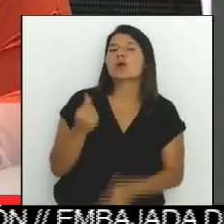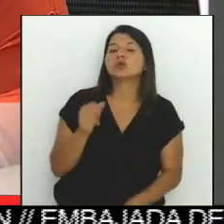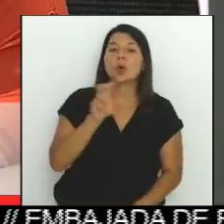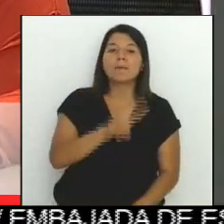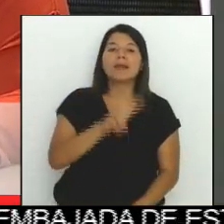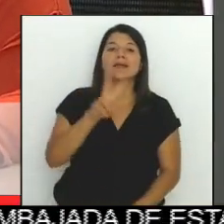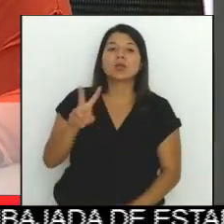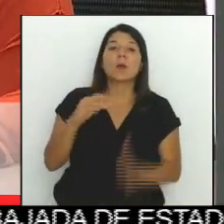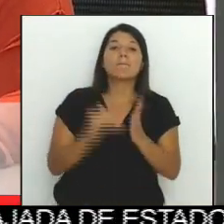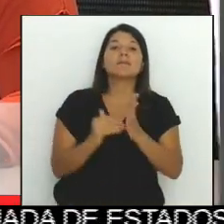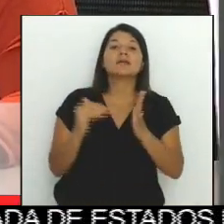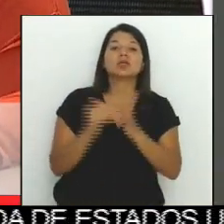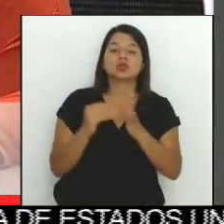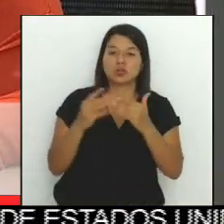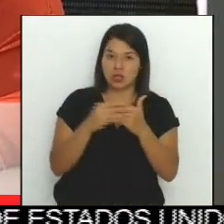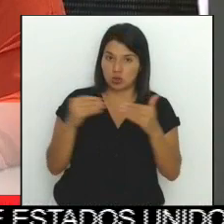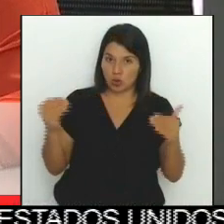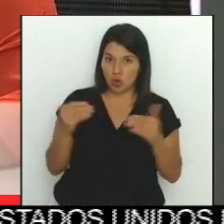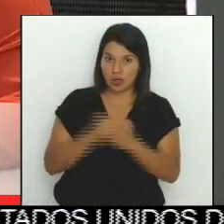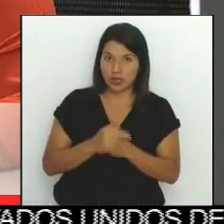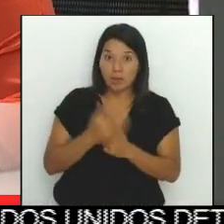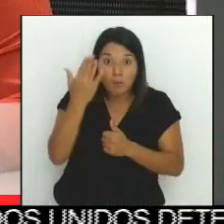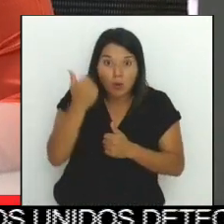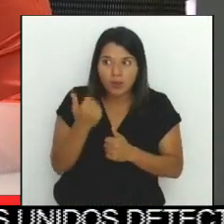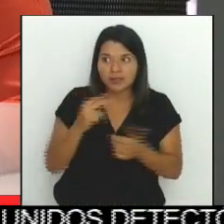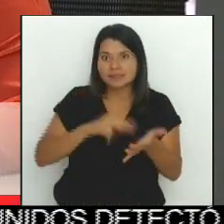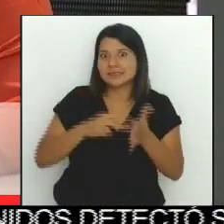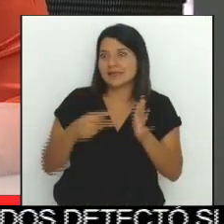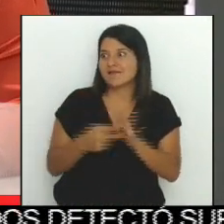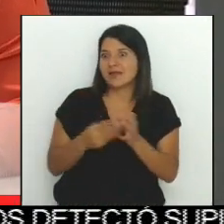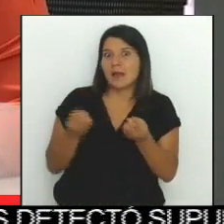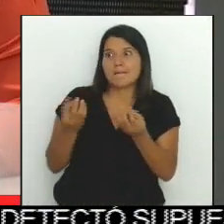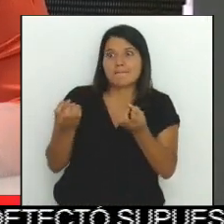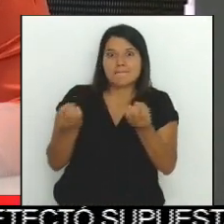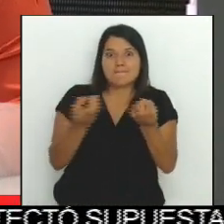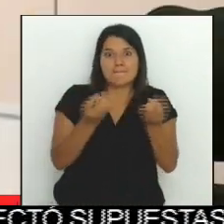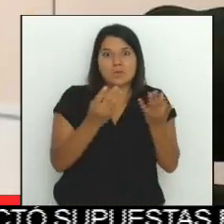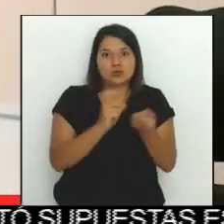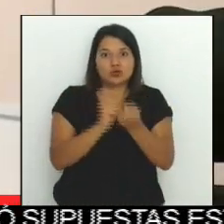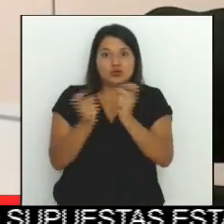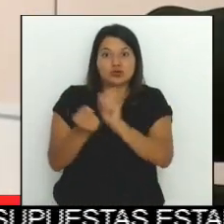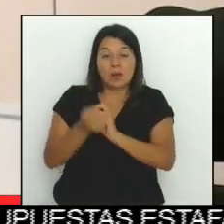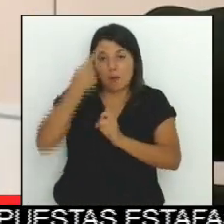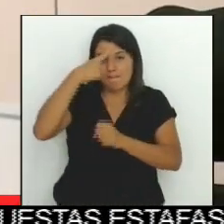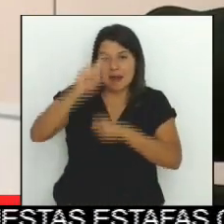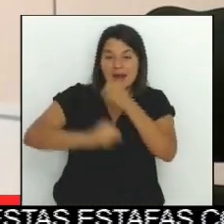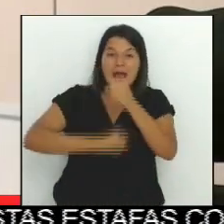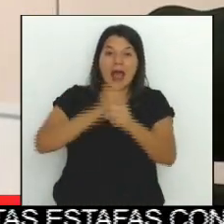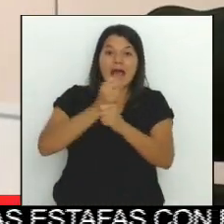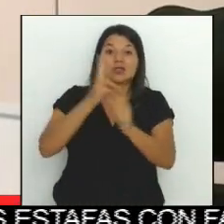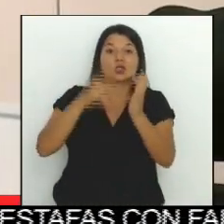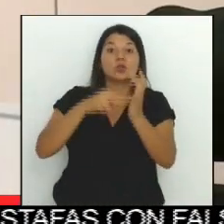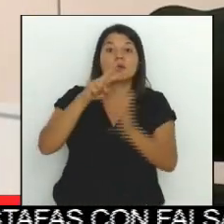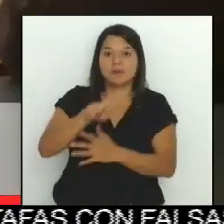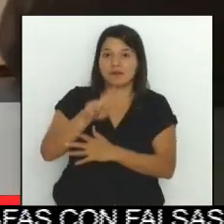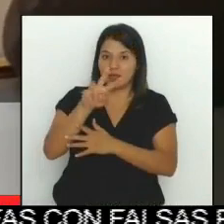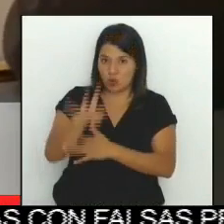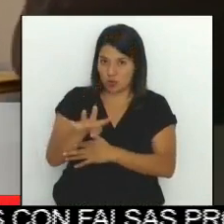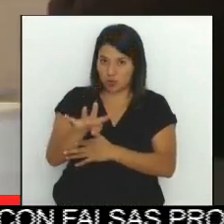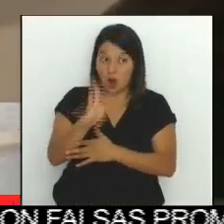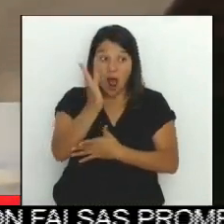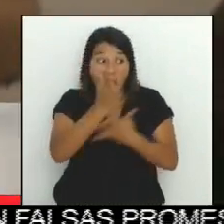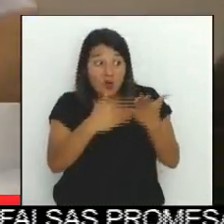dólares. Debido a todos los cambios que se pretenden hacer, para el 2024 se abandonará una serie de sistemas que quedarán